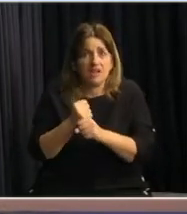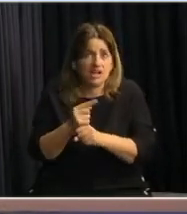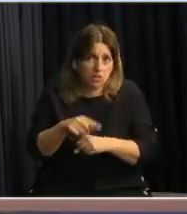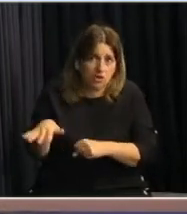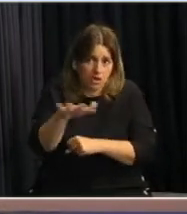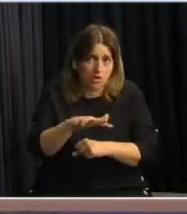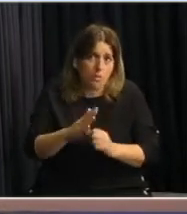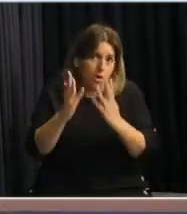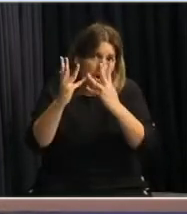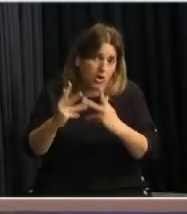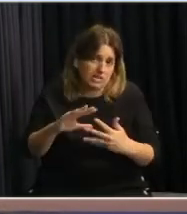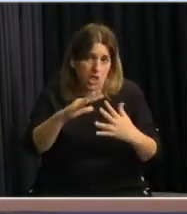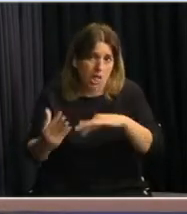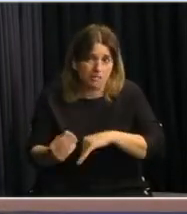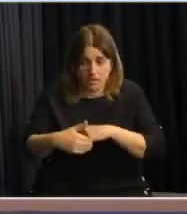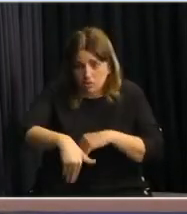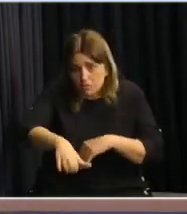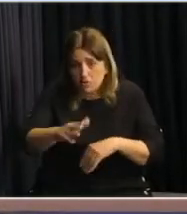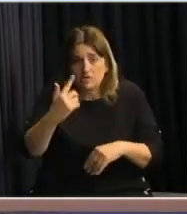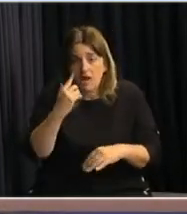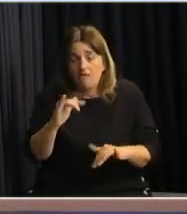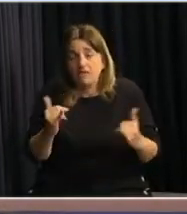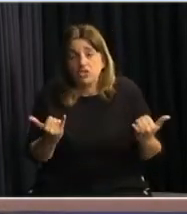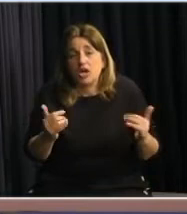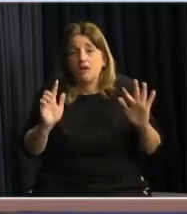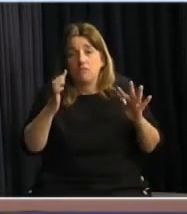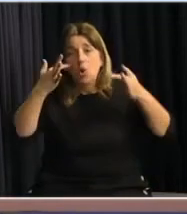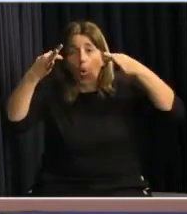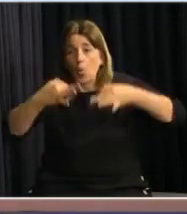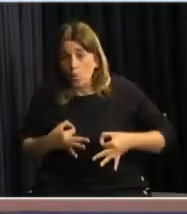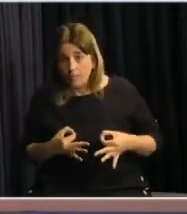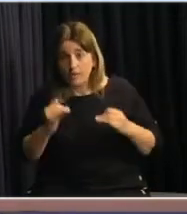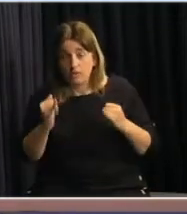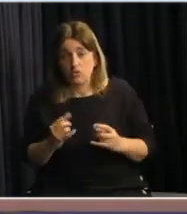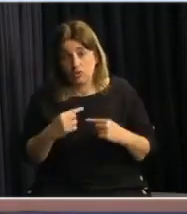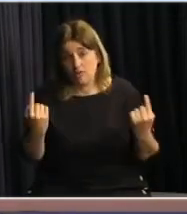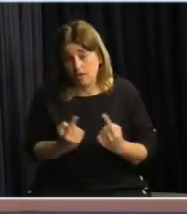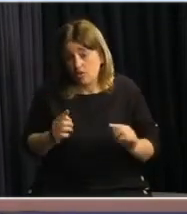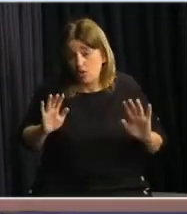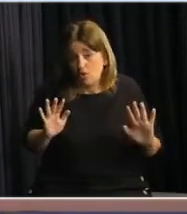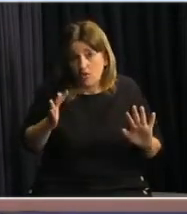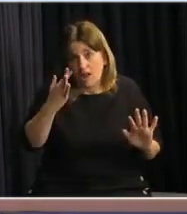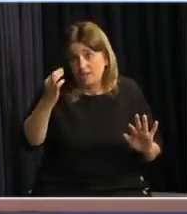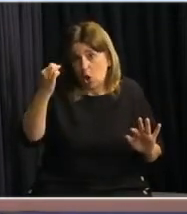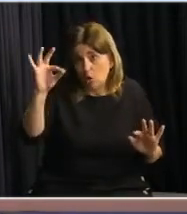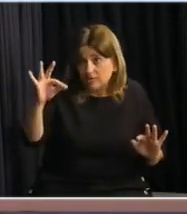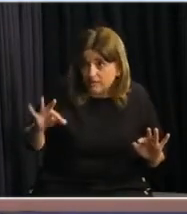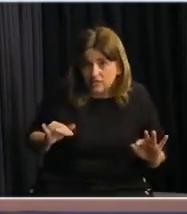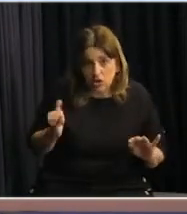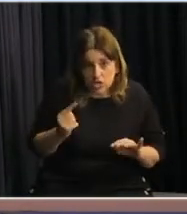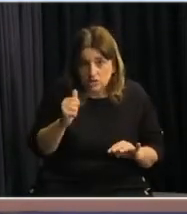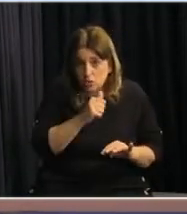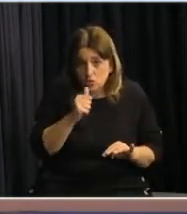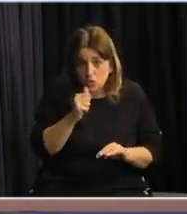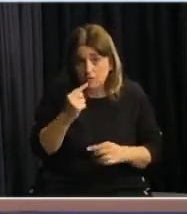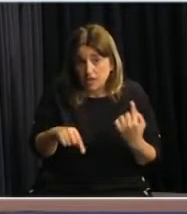Y en las próximas horas esperemos estar con el cumplimiento de todas las observaciones y con aquellos otros aspectos que